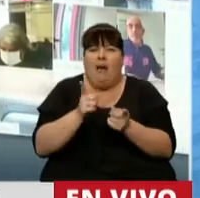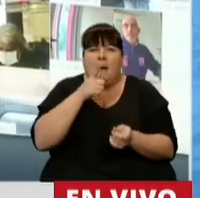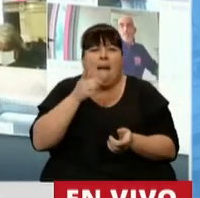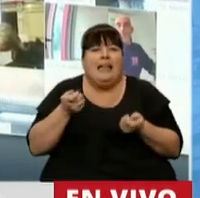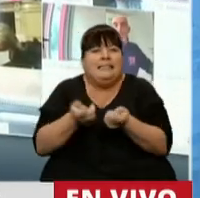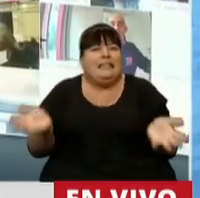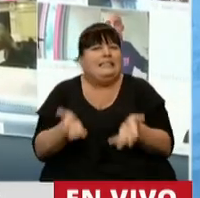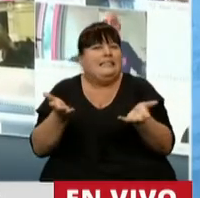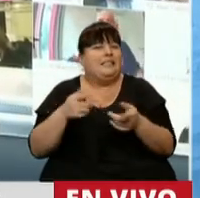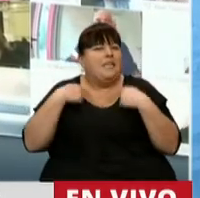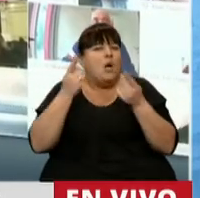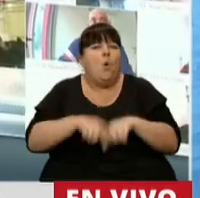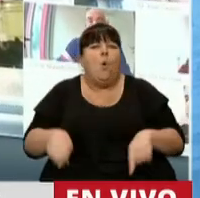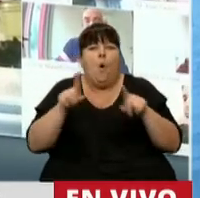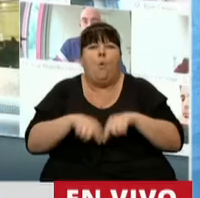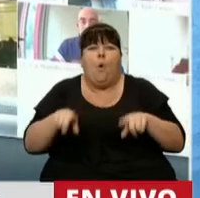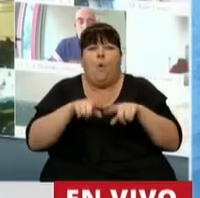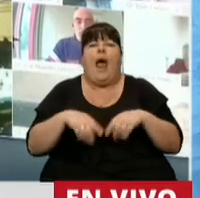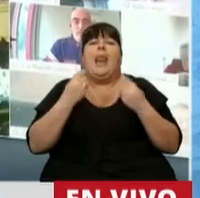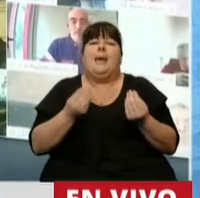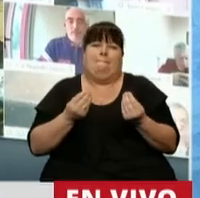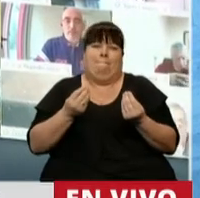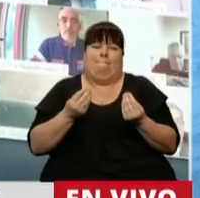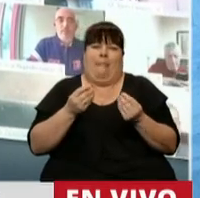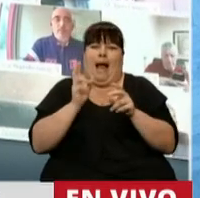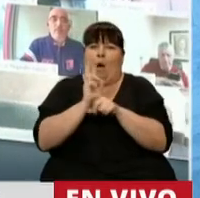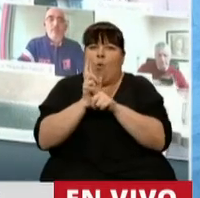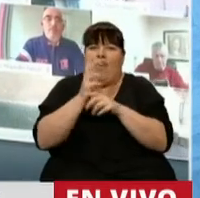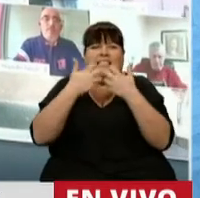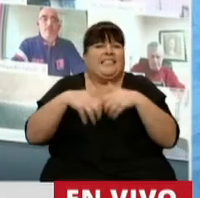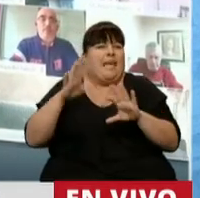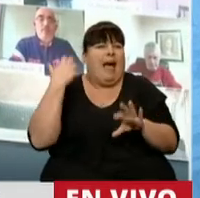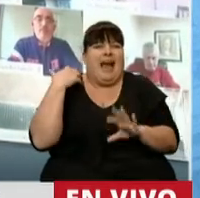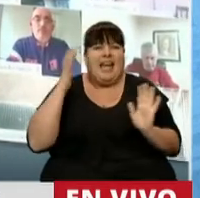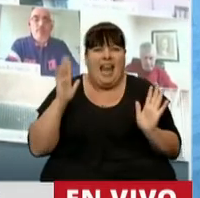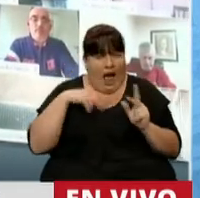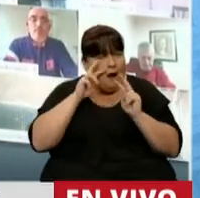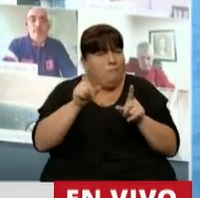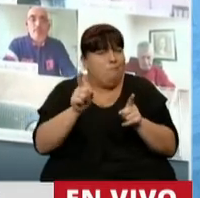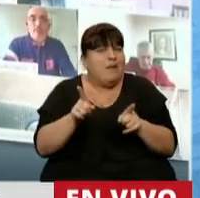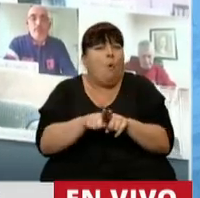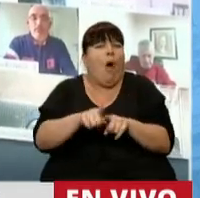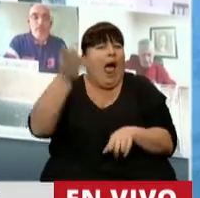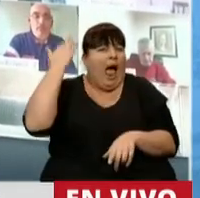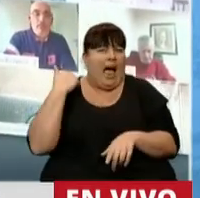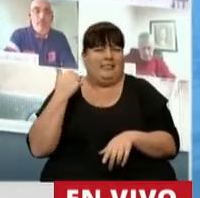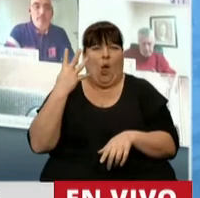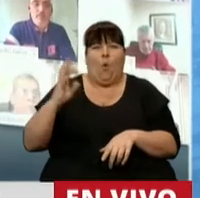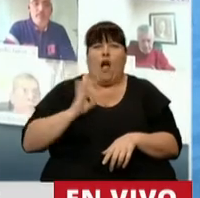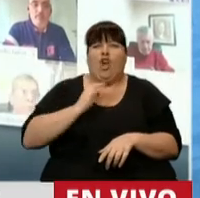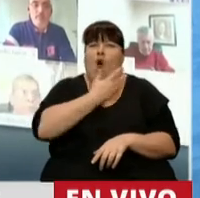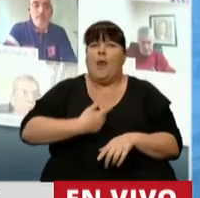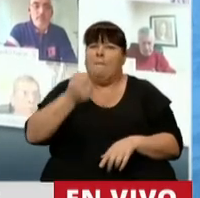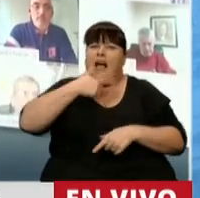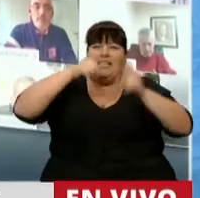un incentivo constante para mantener un sistema general, que lo hemos visto con lo que ha sucedido bajo los 4 años